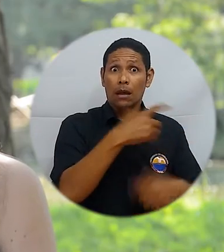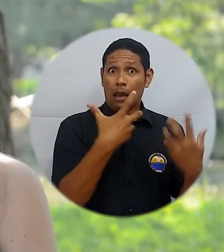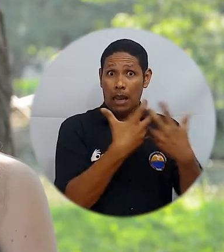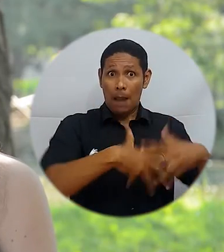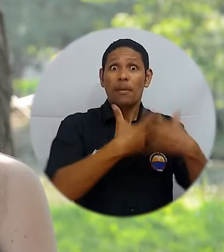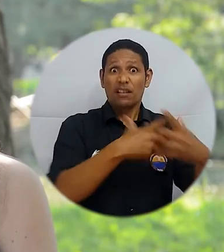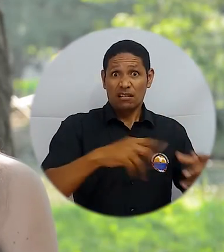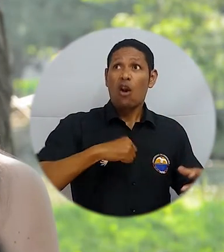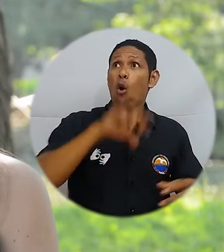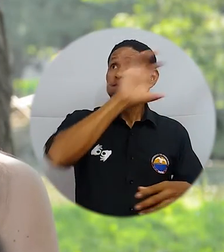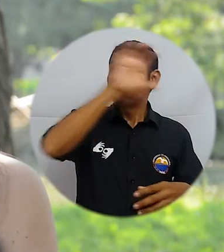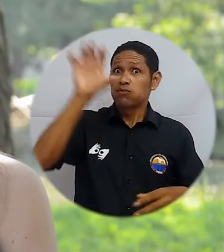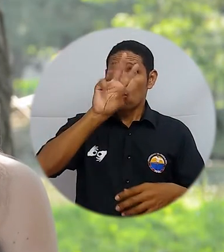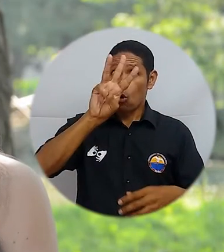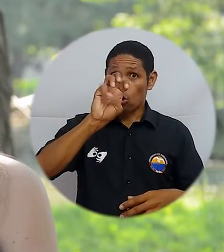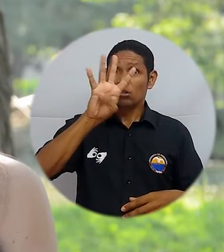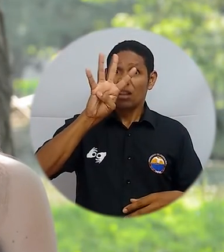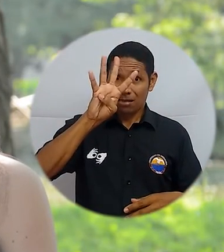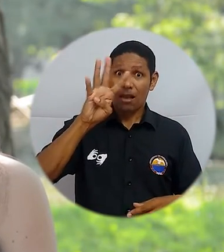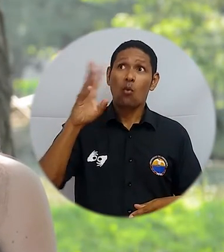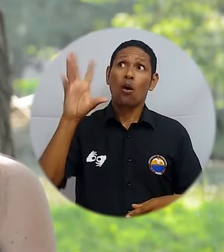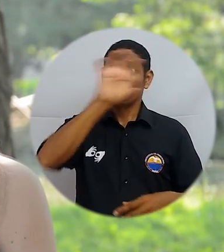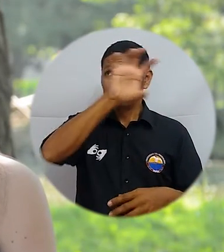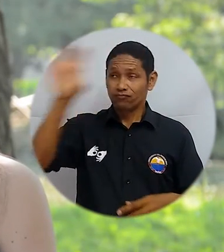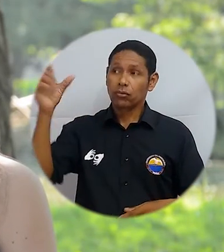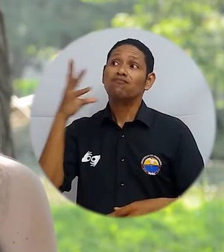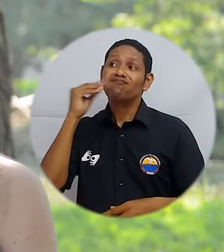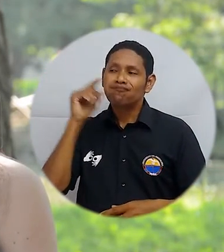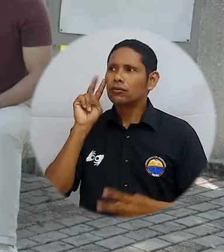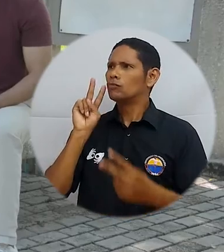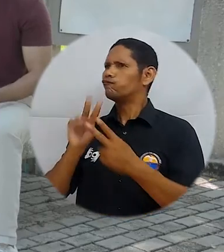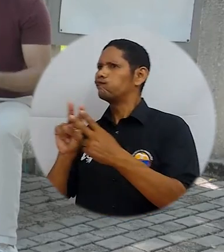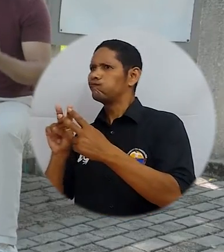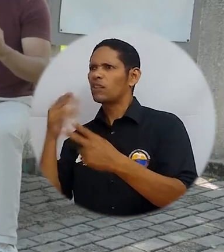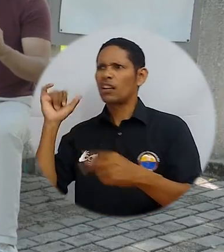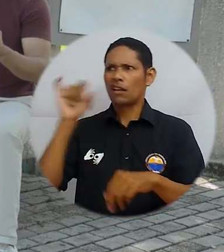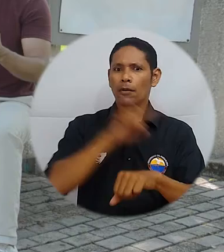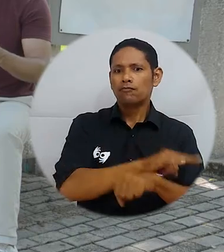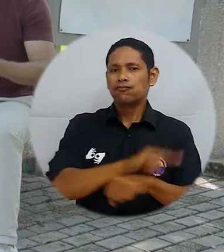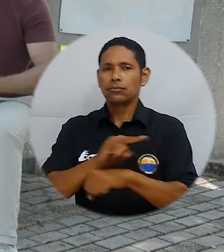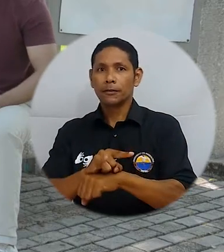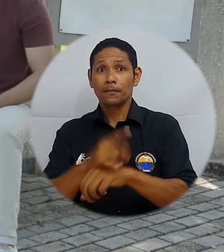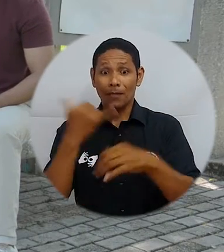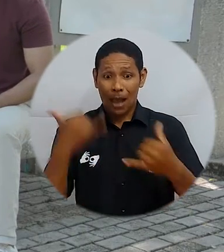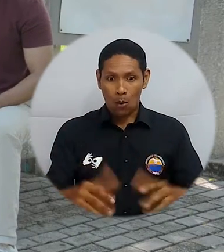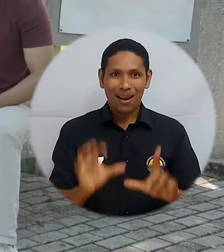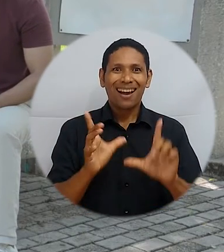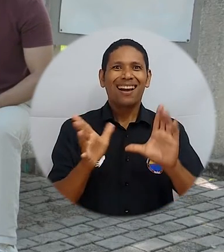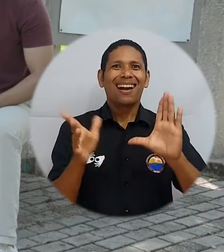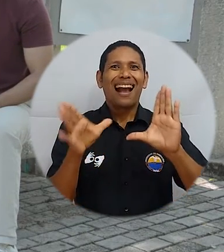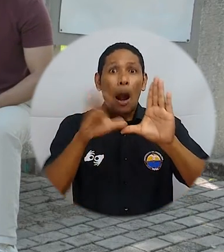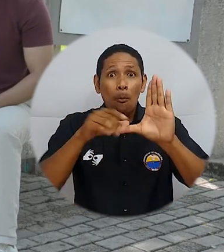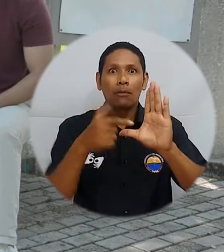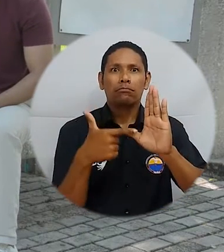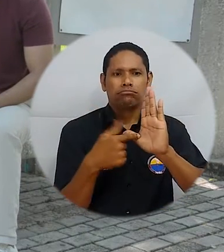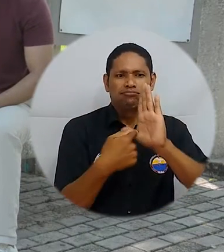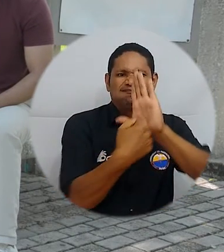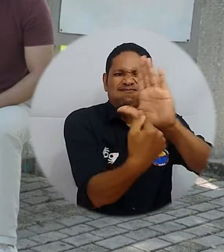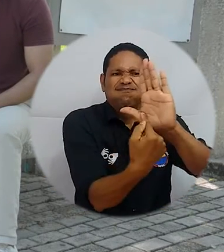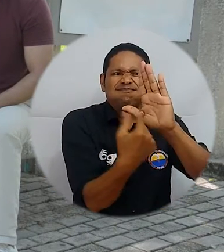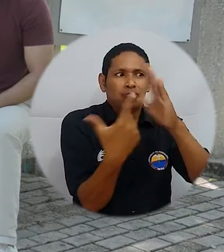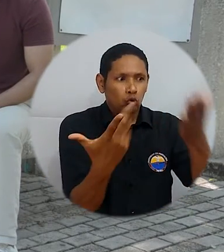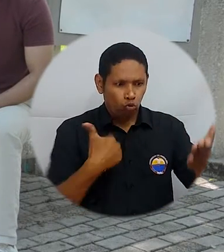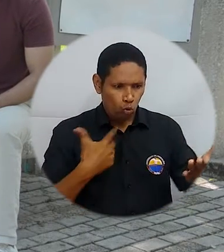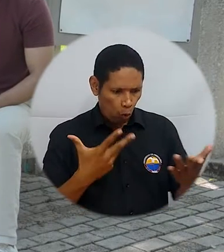en 84 países y con experiencia en procesos electorales. En el Campus TV le presentamos a la comunidad universitaria un